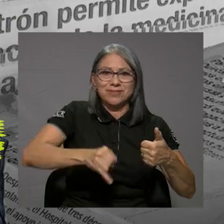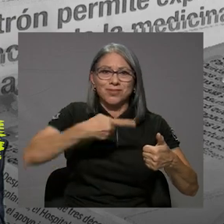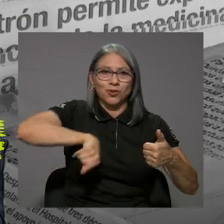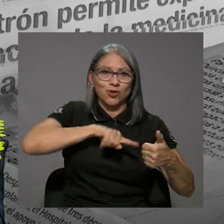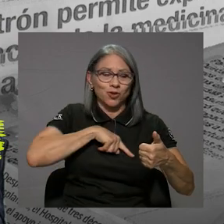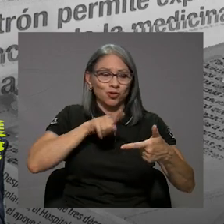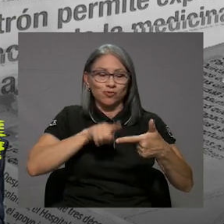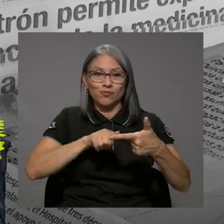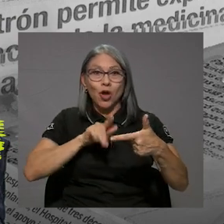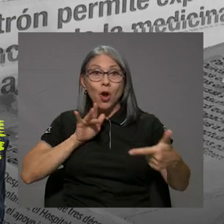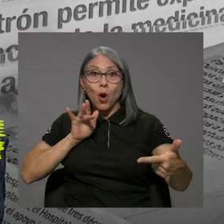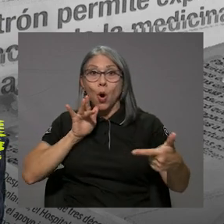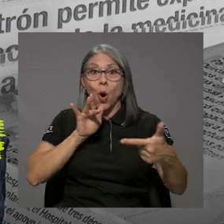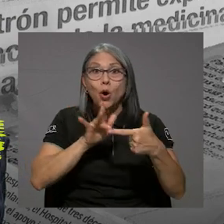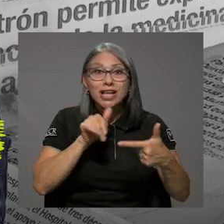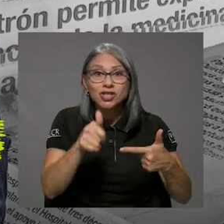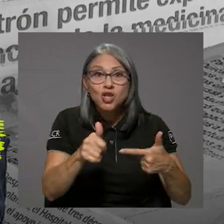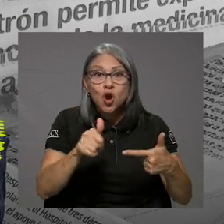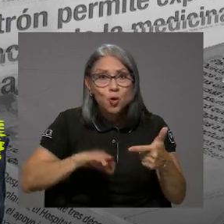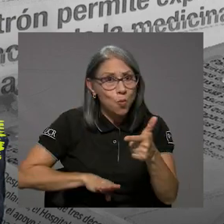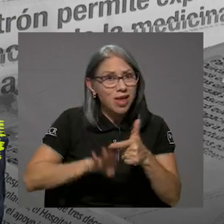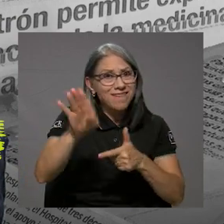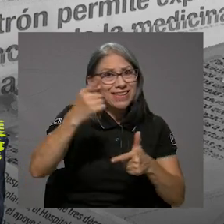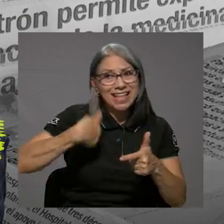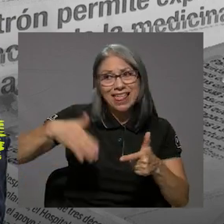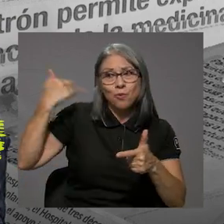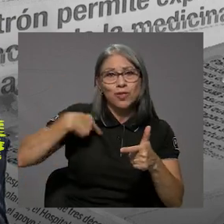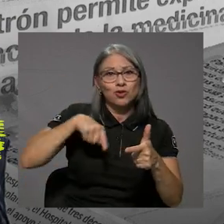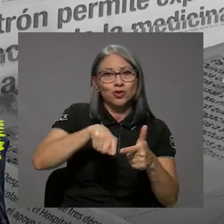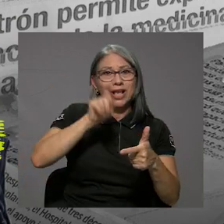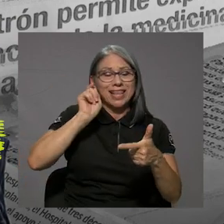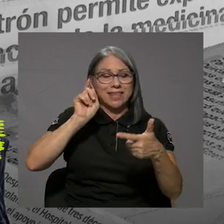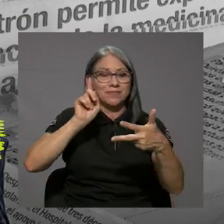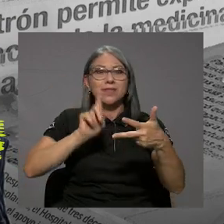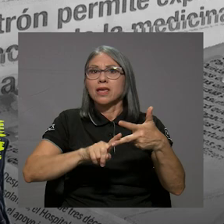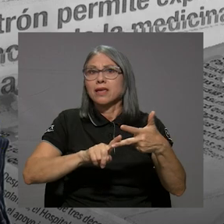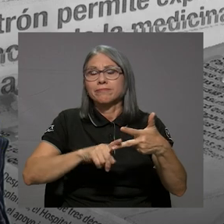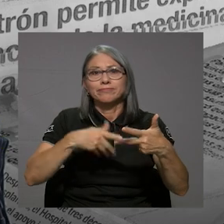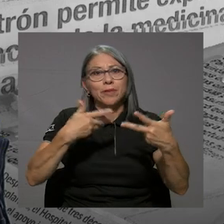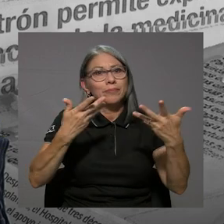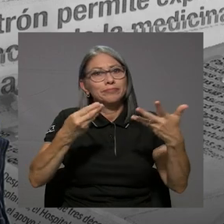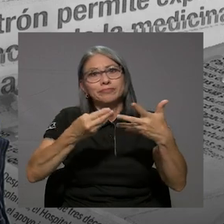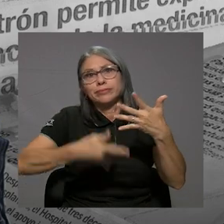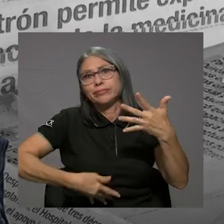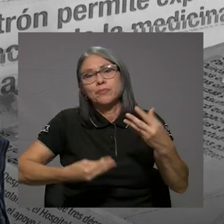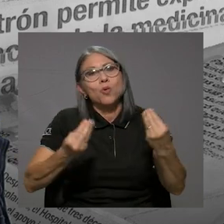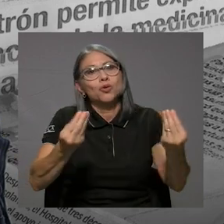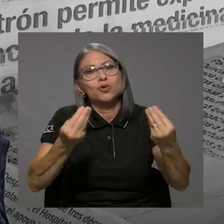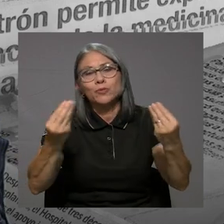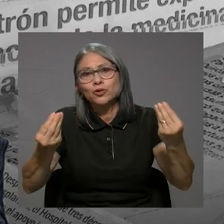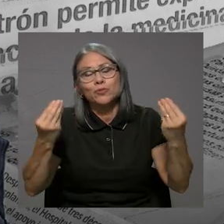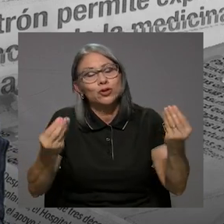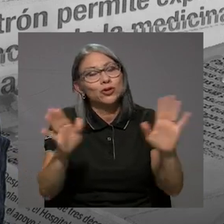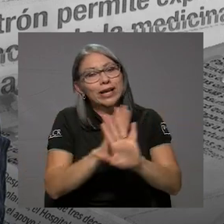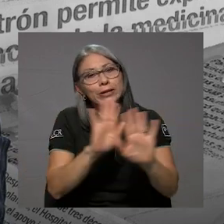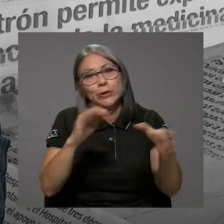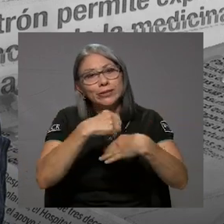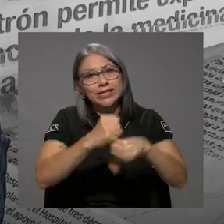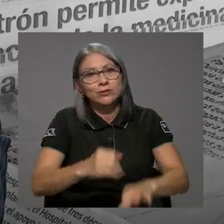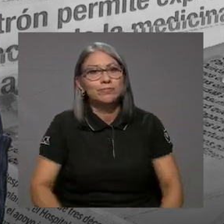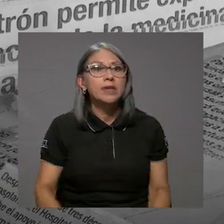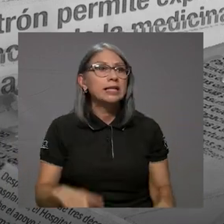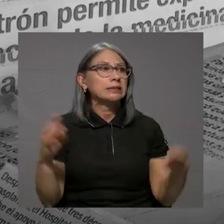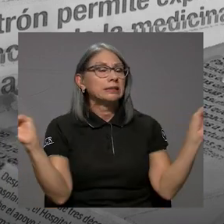la conexión que quedó muy avanzada cuando yo salí y bueno, hay mucho, hay mucho que se dejó de hacer.